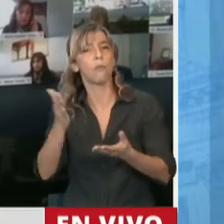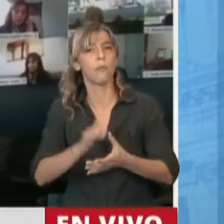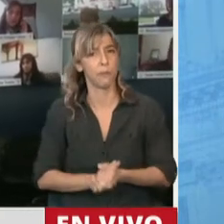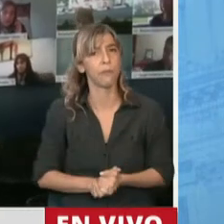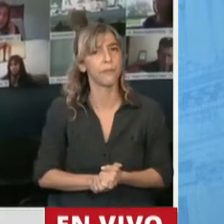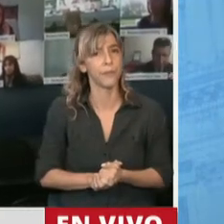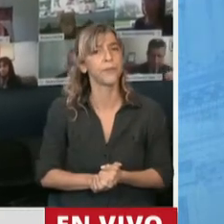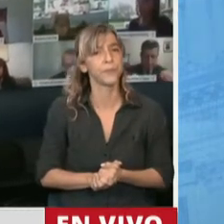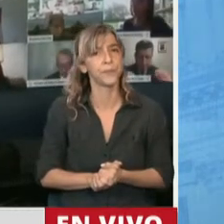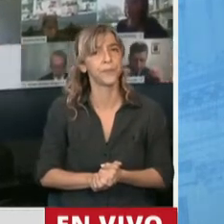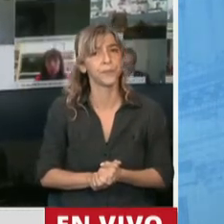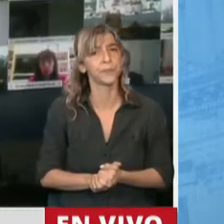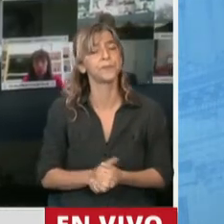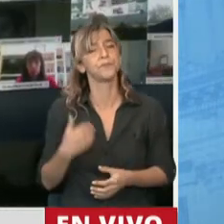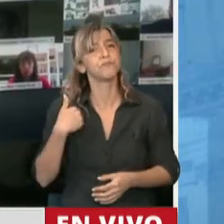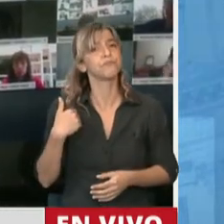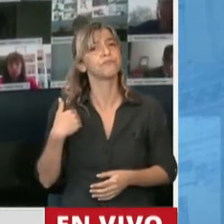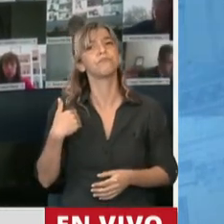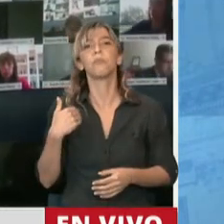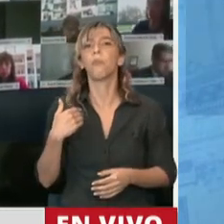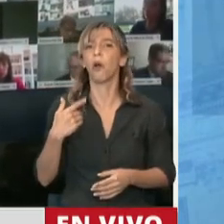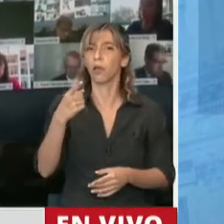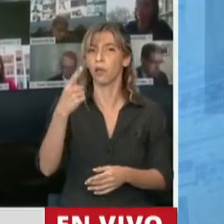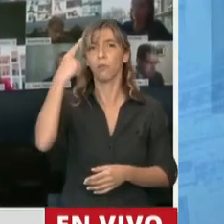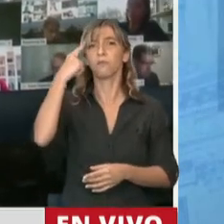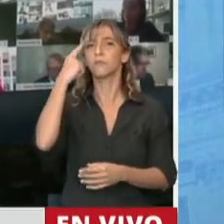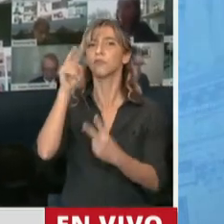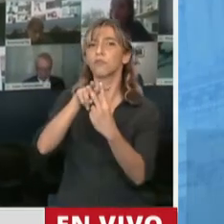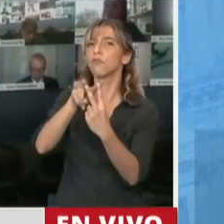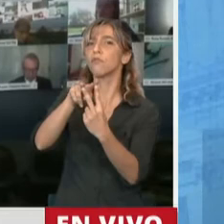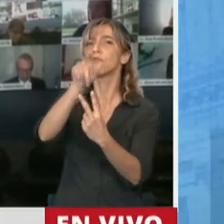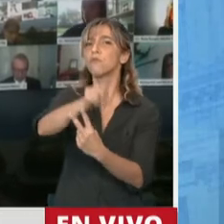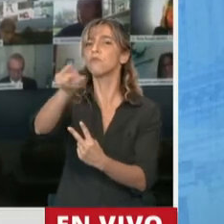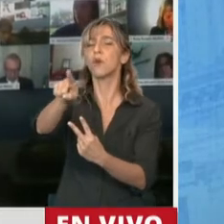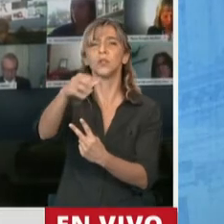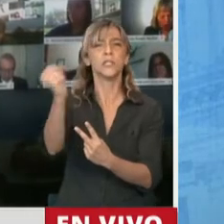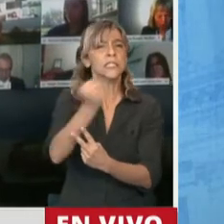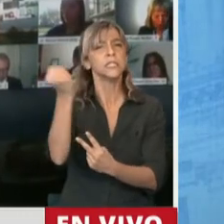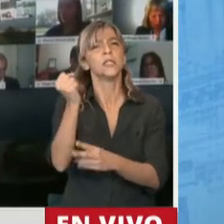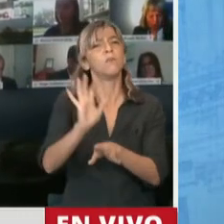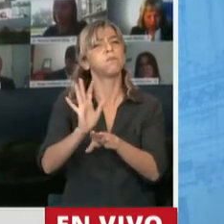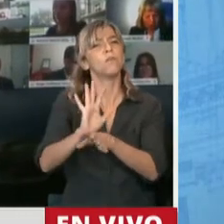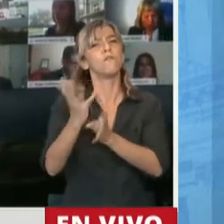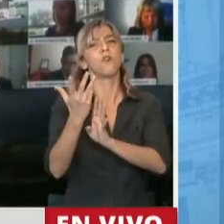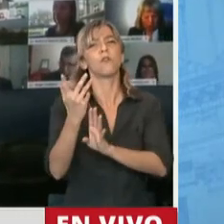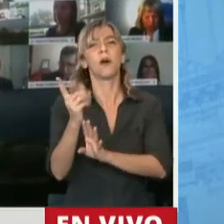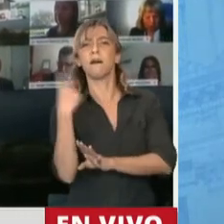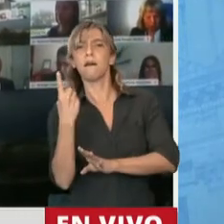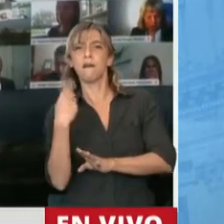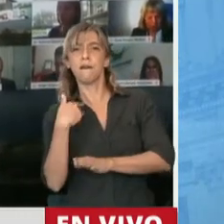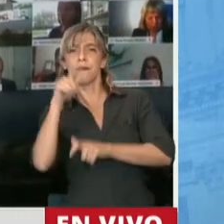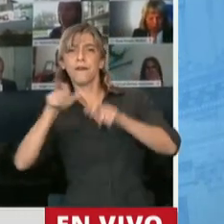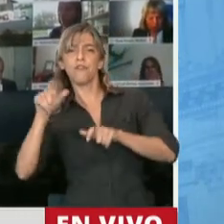que las banderas de Darío y de Maxi son las banderas de toda la clase trabajadora y de la juventud,